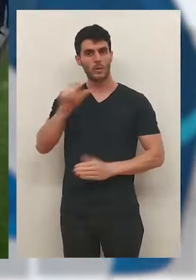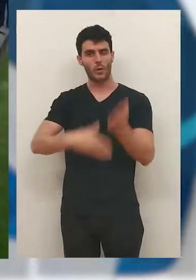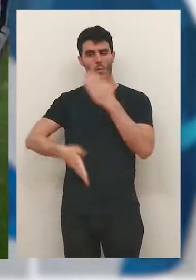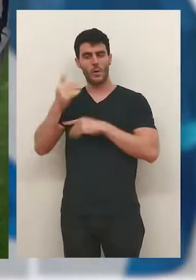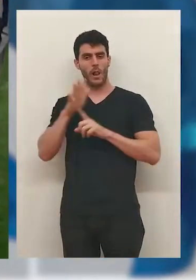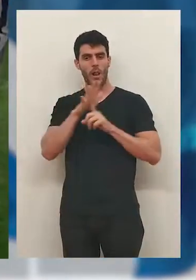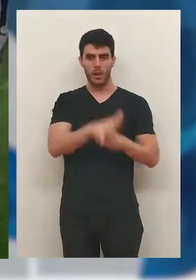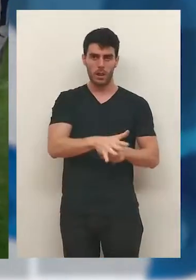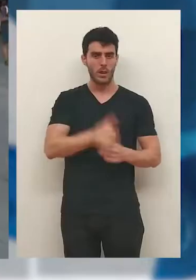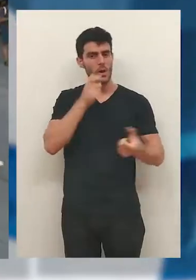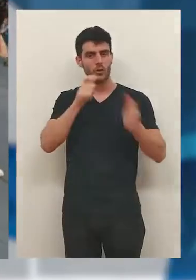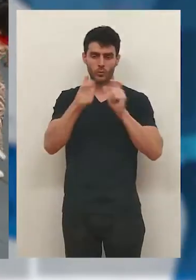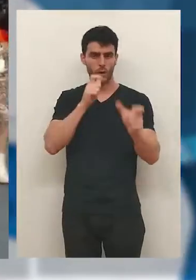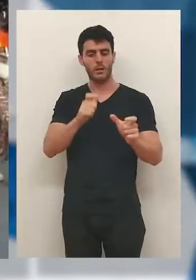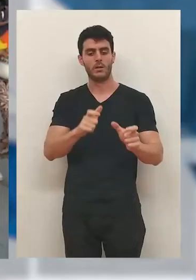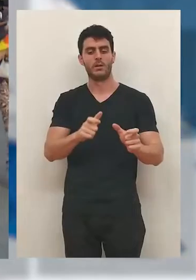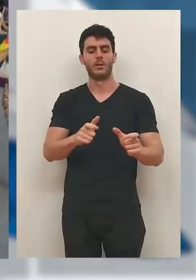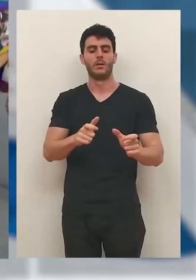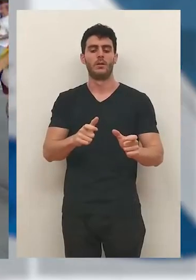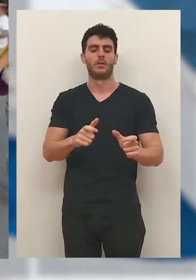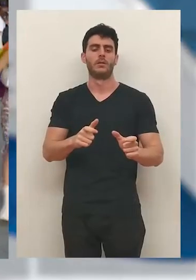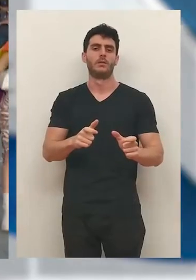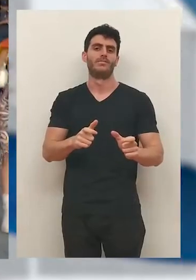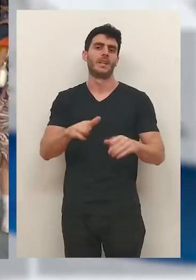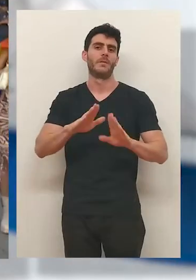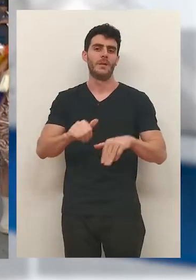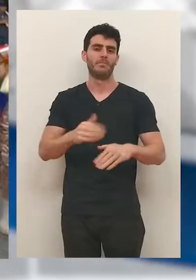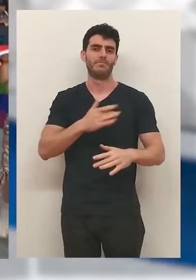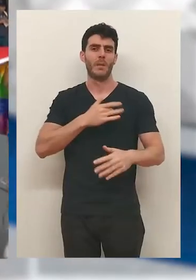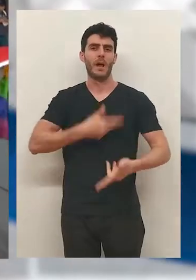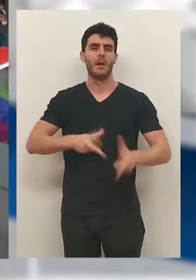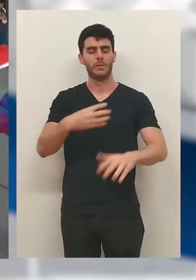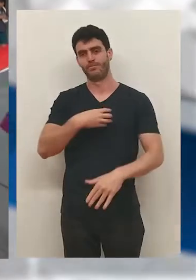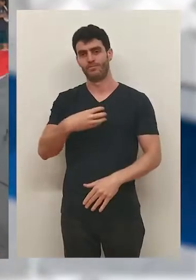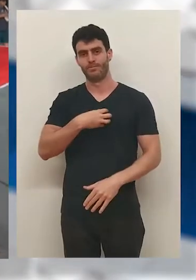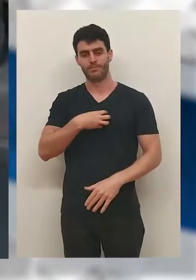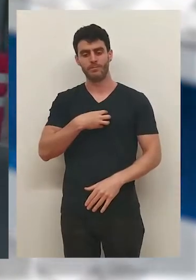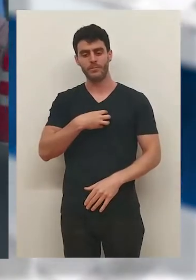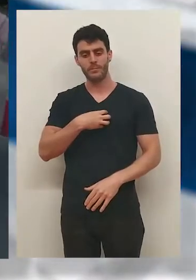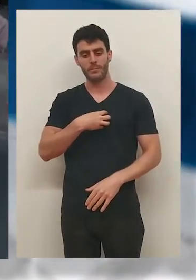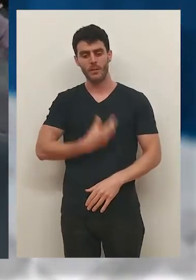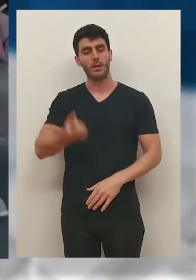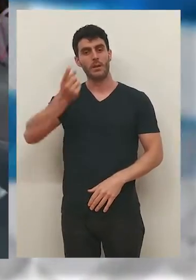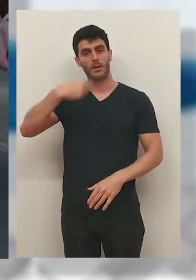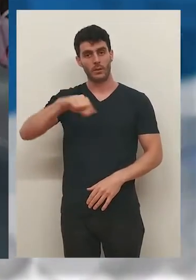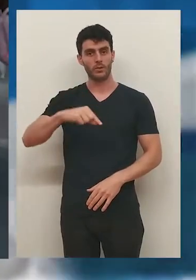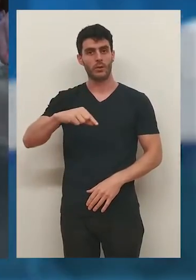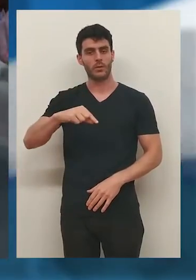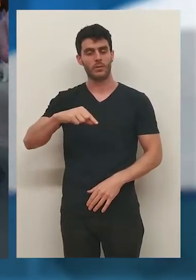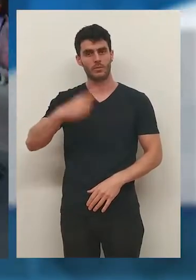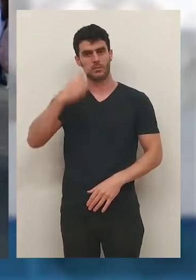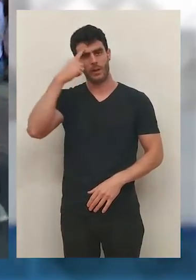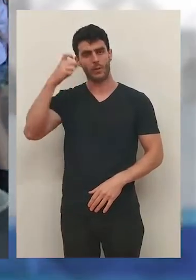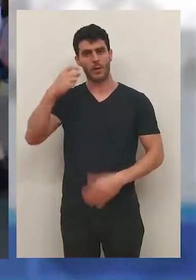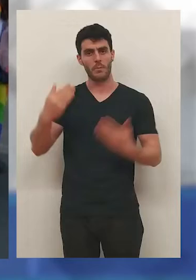celebramos el orgullo de aquellos a quienes insultaron, vejaron, hirieron, también por amar a quienes amaban. Y celebramos